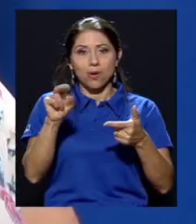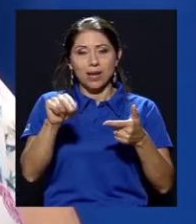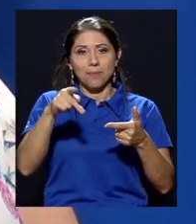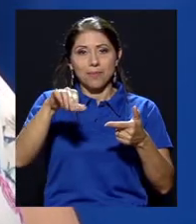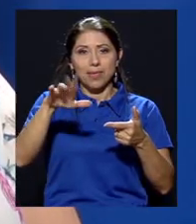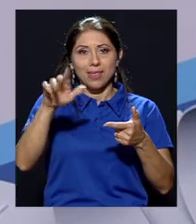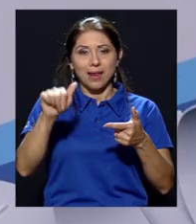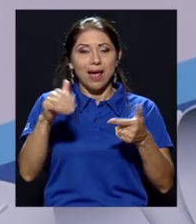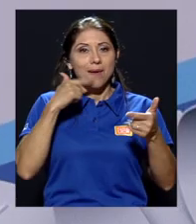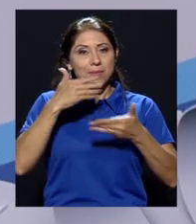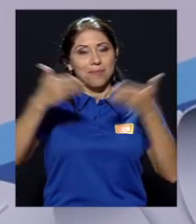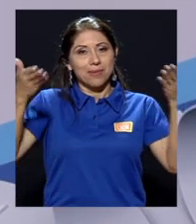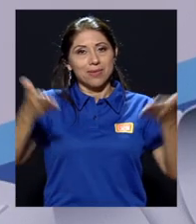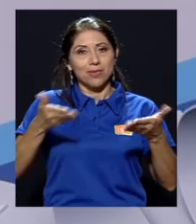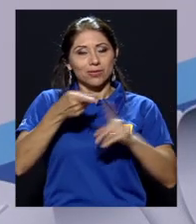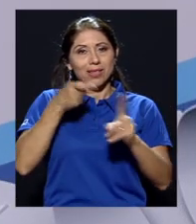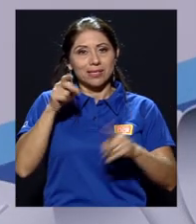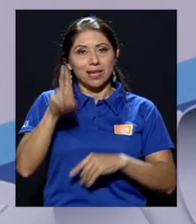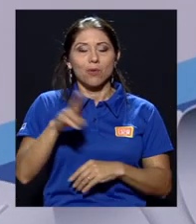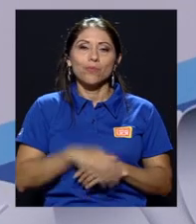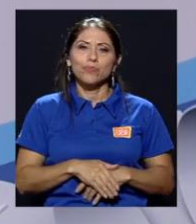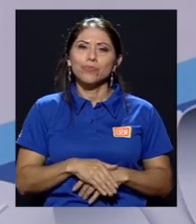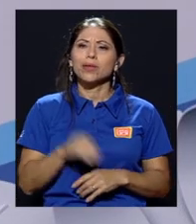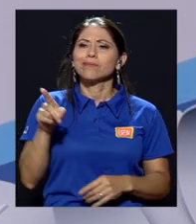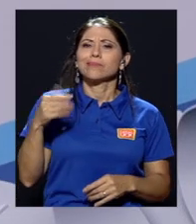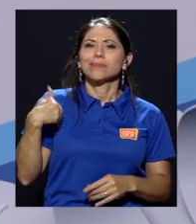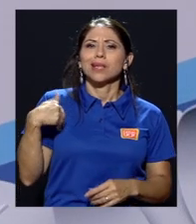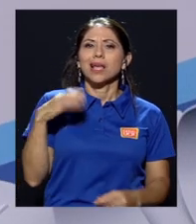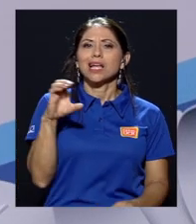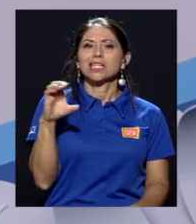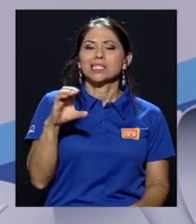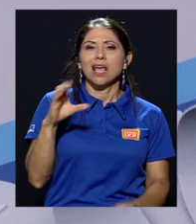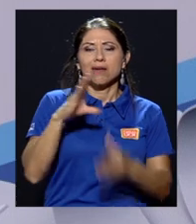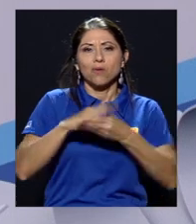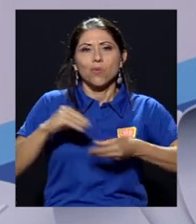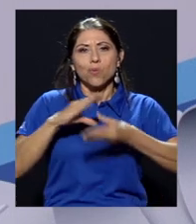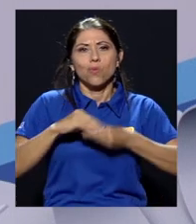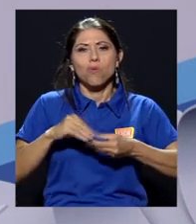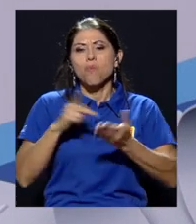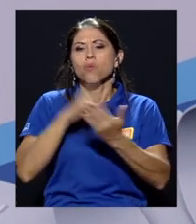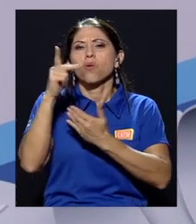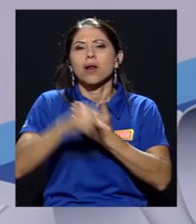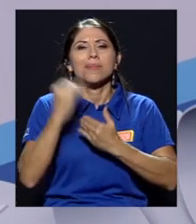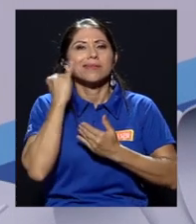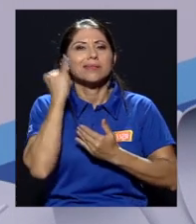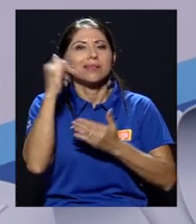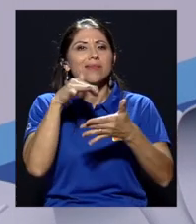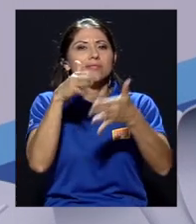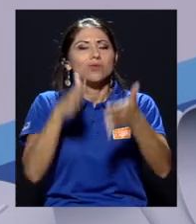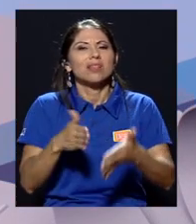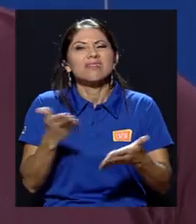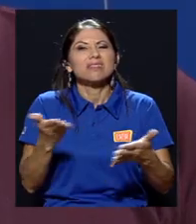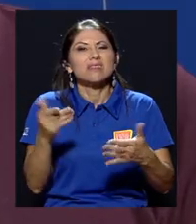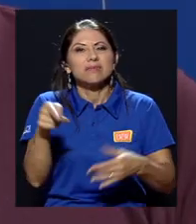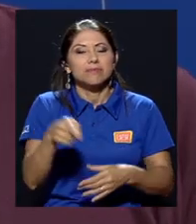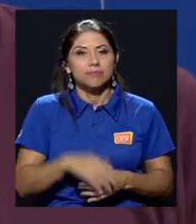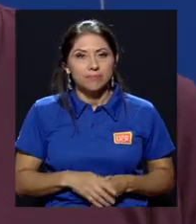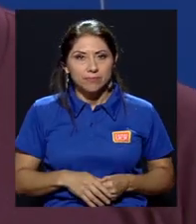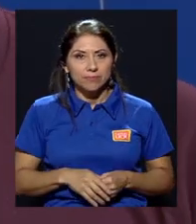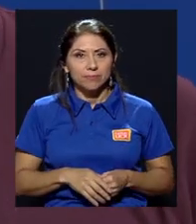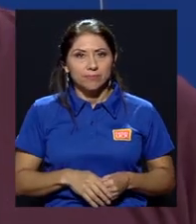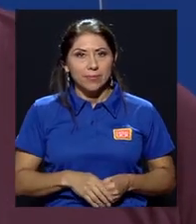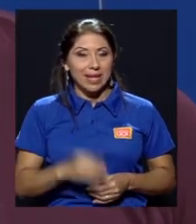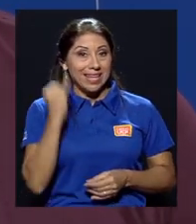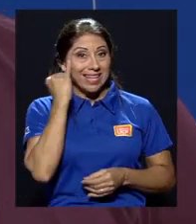Muchas gracias. Cristian, contanos un poquito en qué consiste el programa de iniciativas estudiantiles, el proyecto más bien. Bueno,